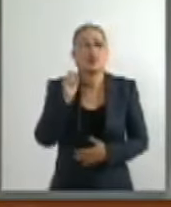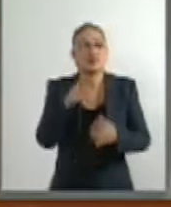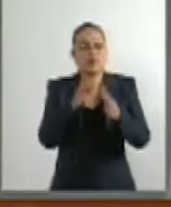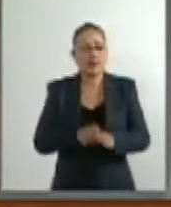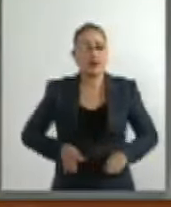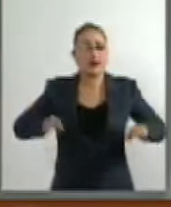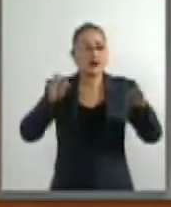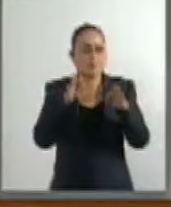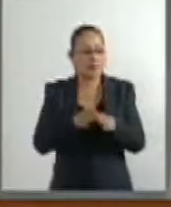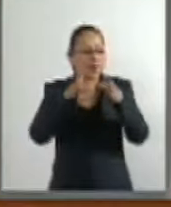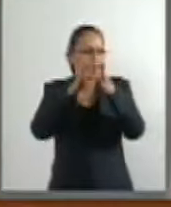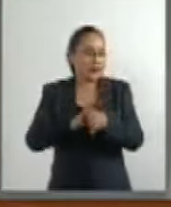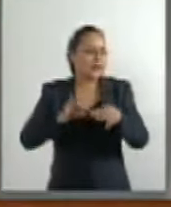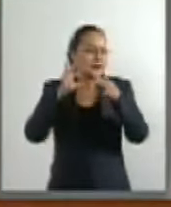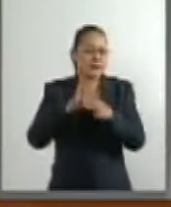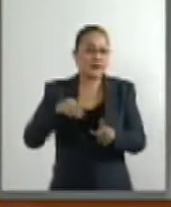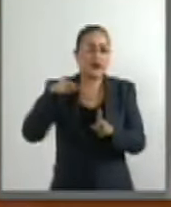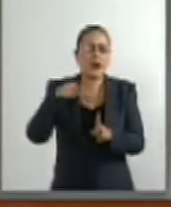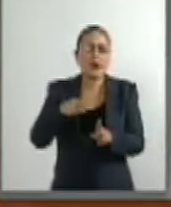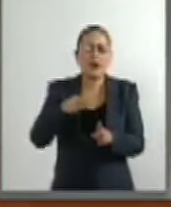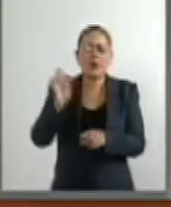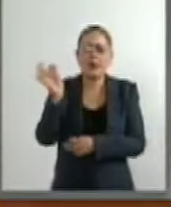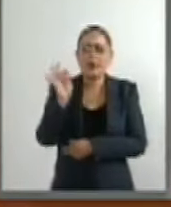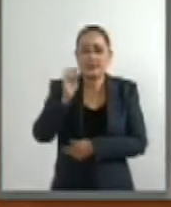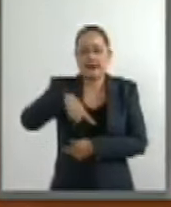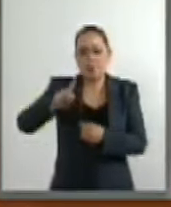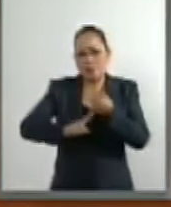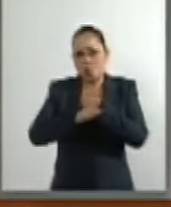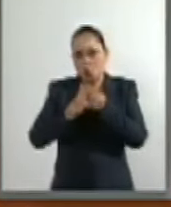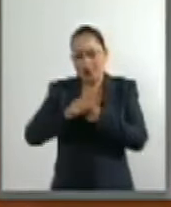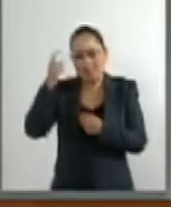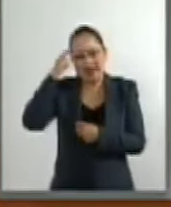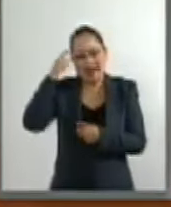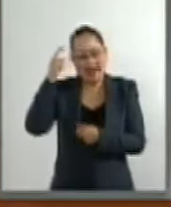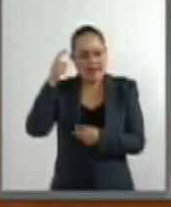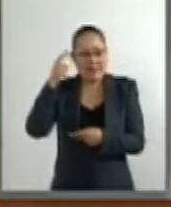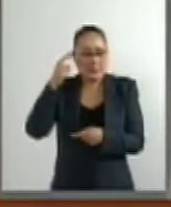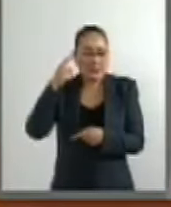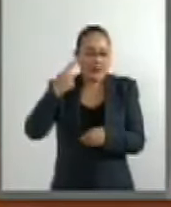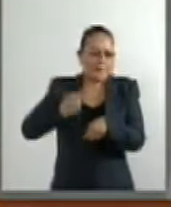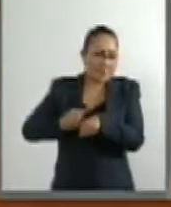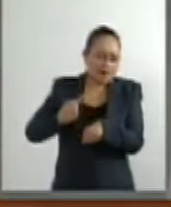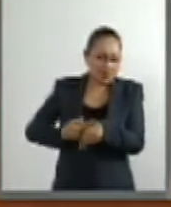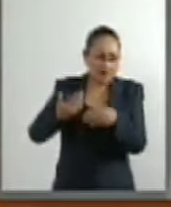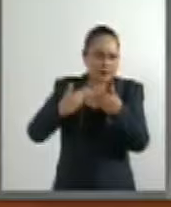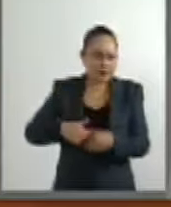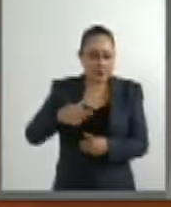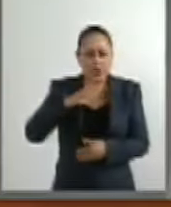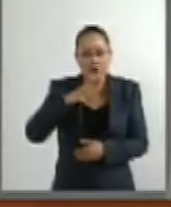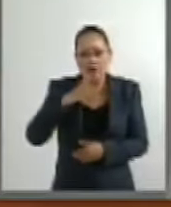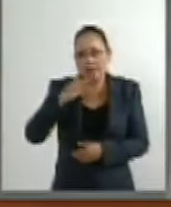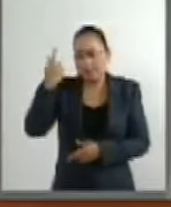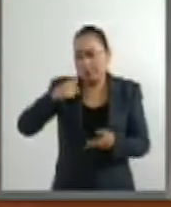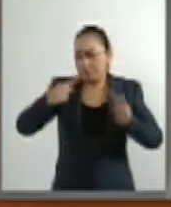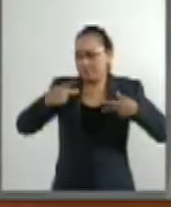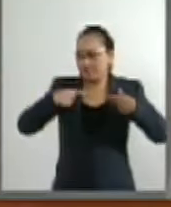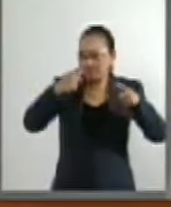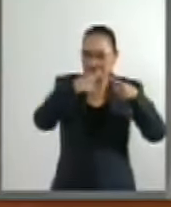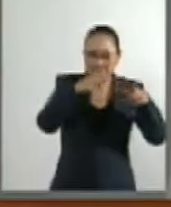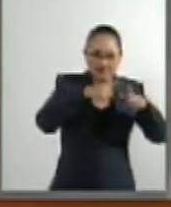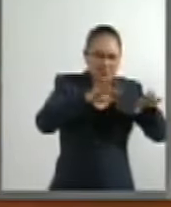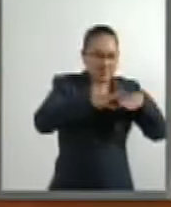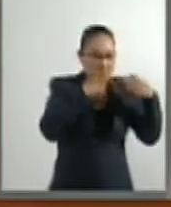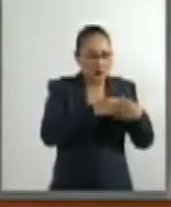subrayar que aunque los problemas de salud mental afectan a personas de todos los estratos